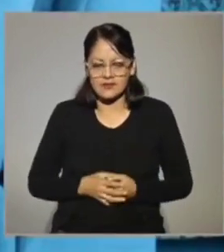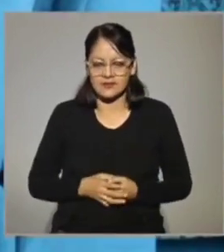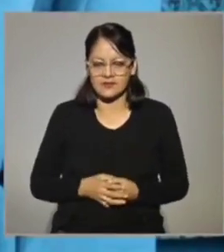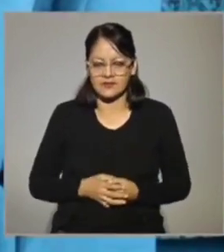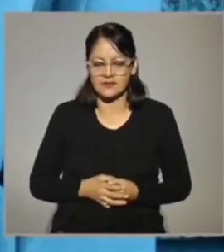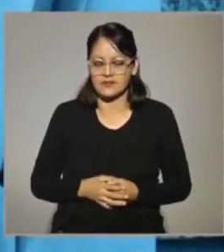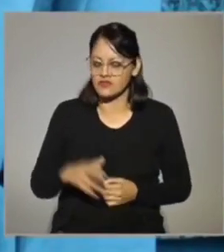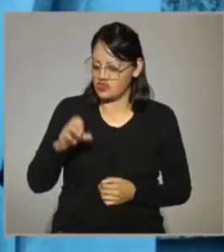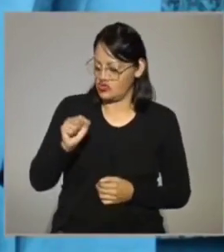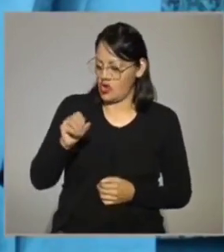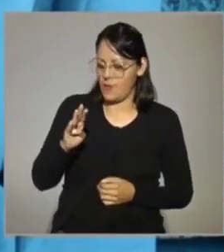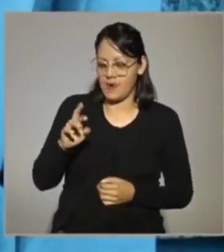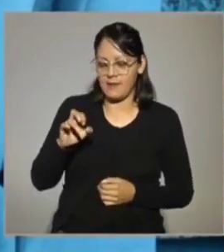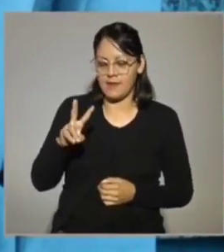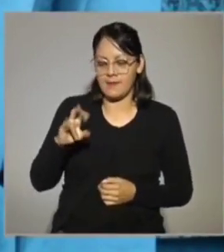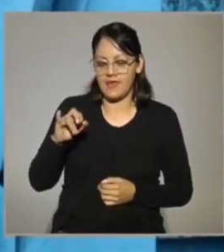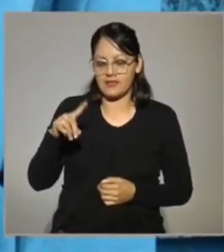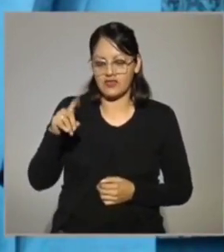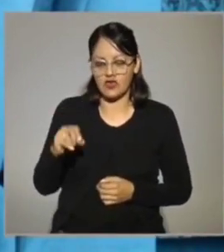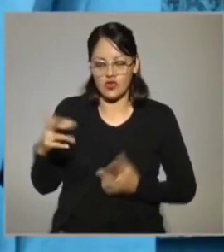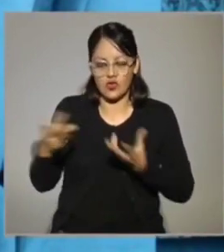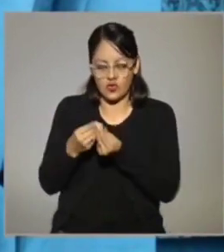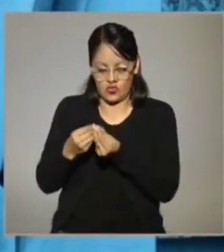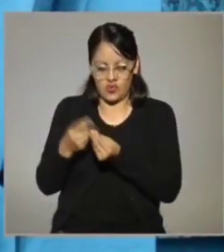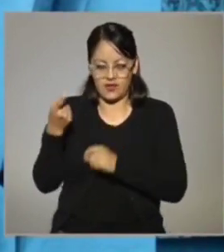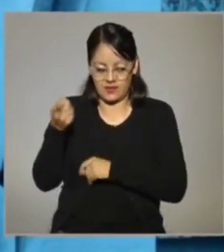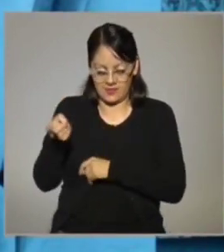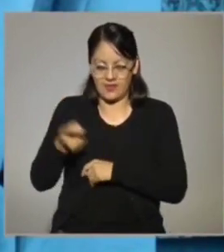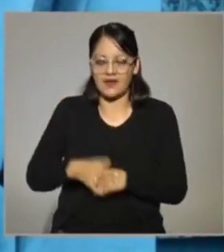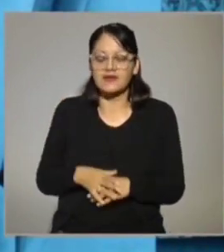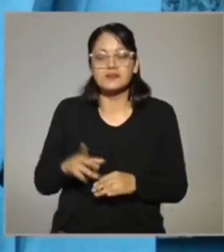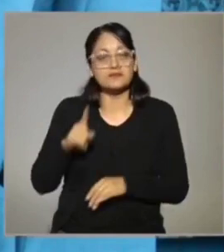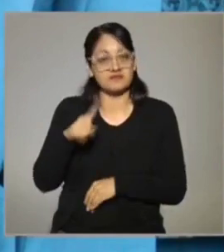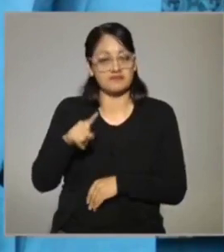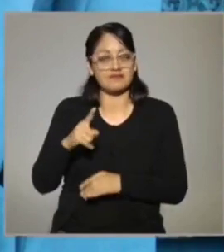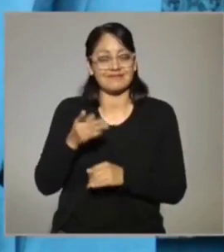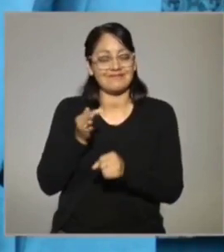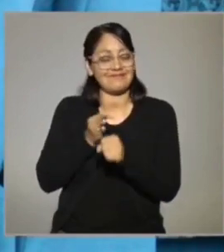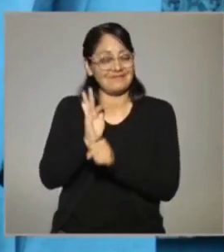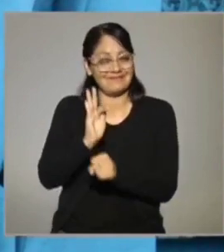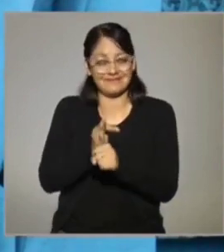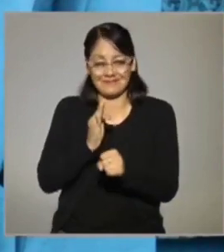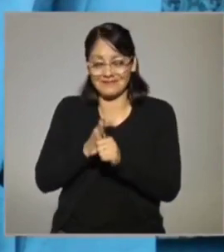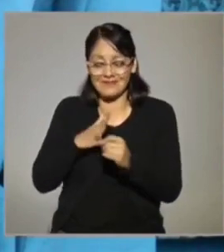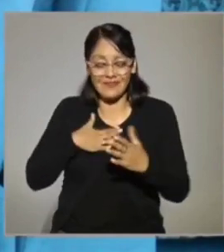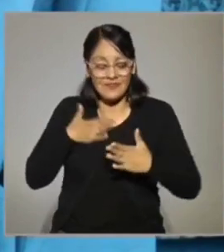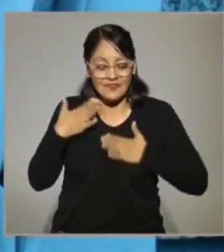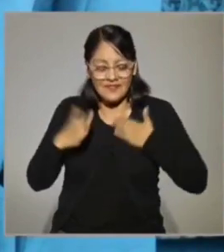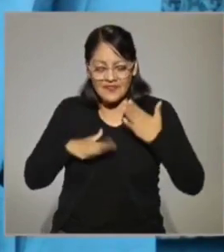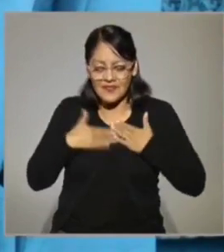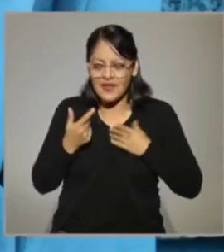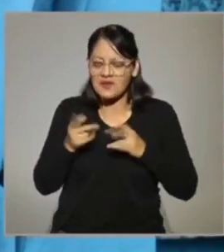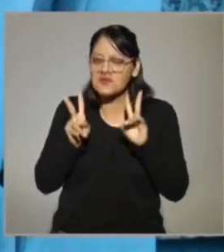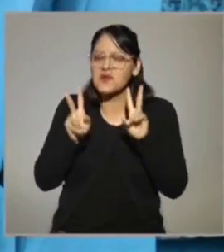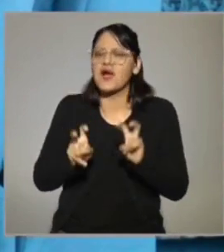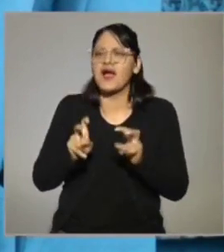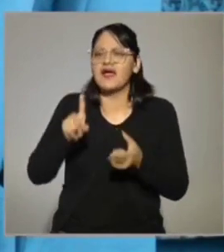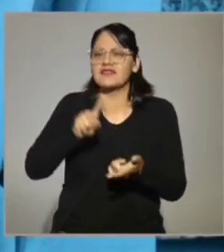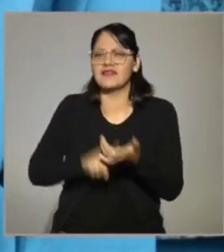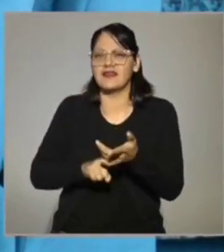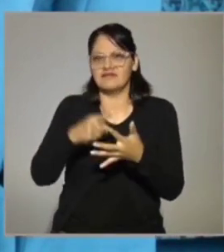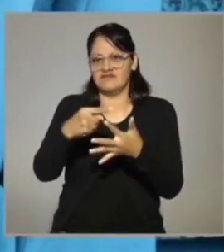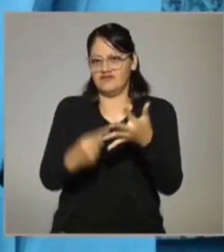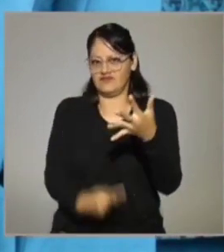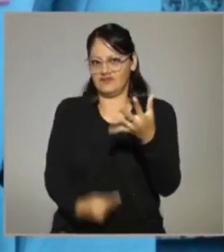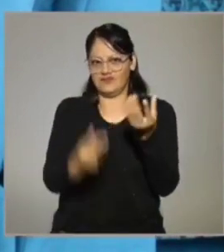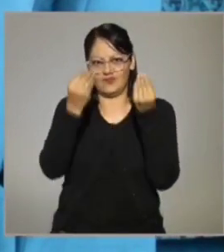Sobreviviendo Contigo es una comedia muy divertida, que tiene muchísimos contrastes, porque